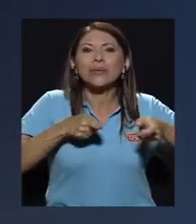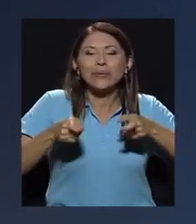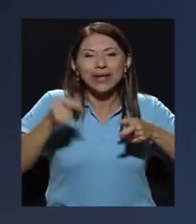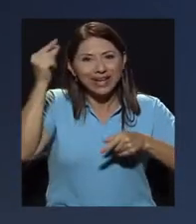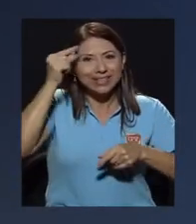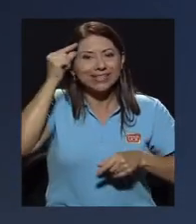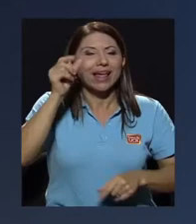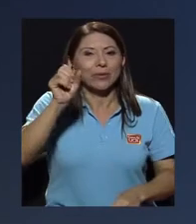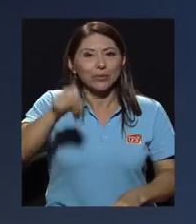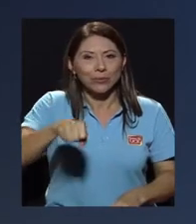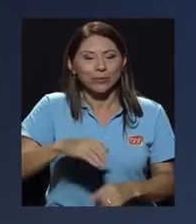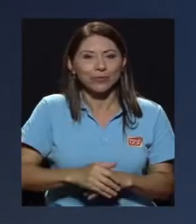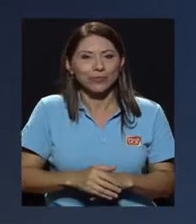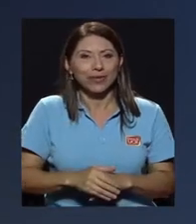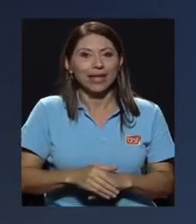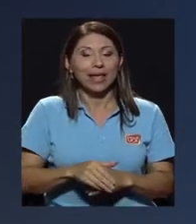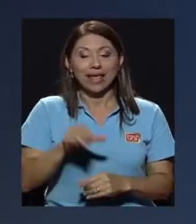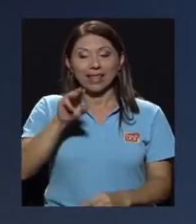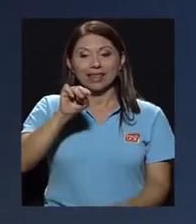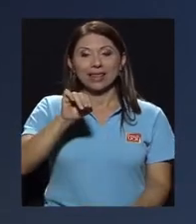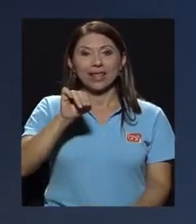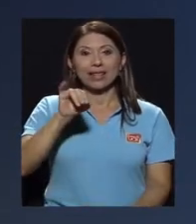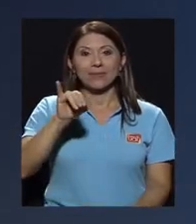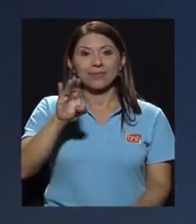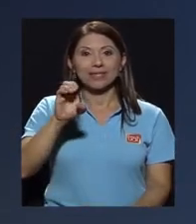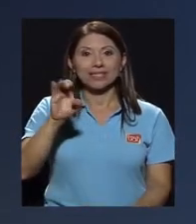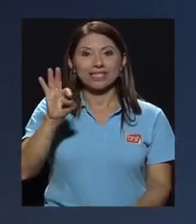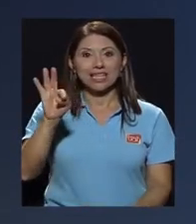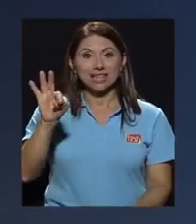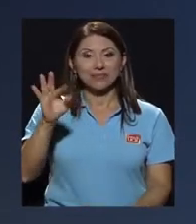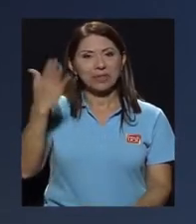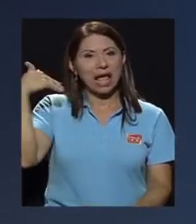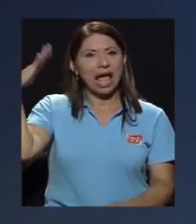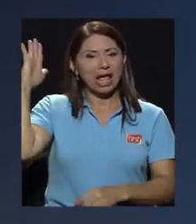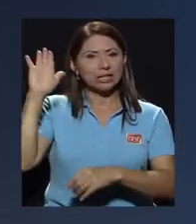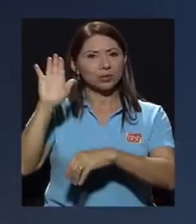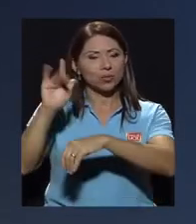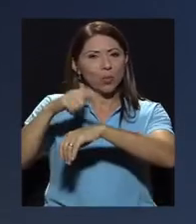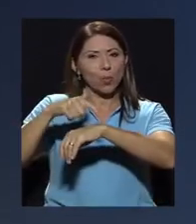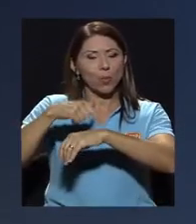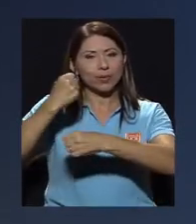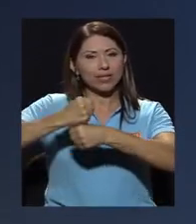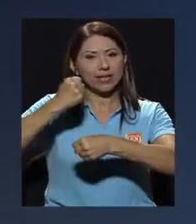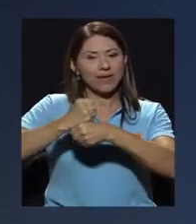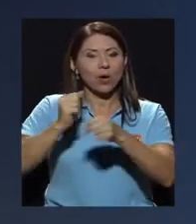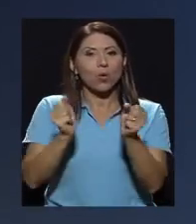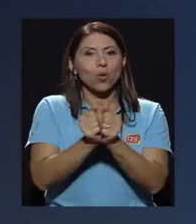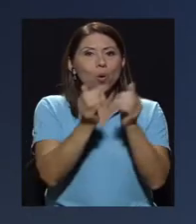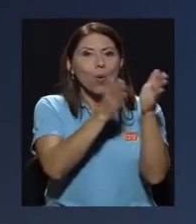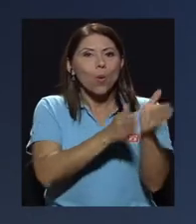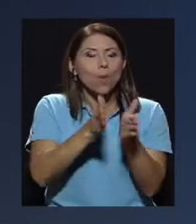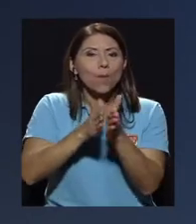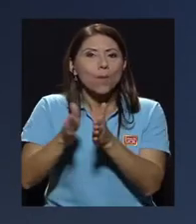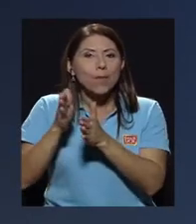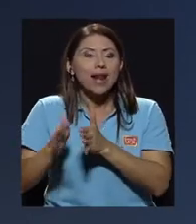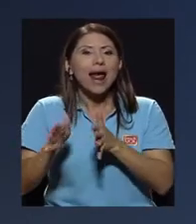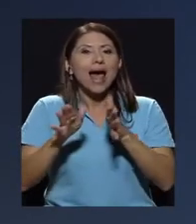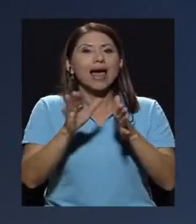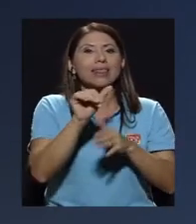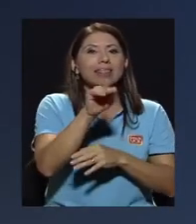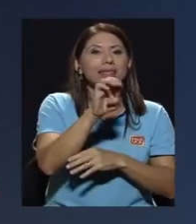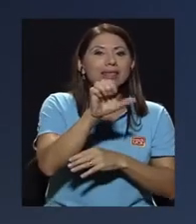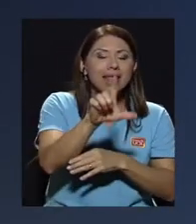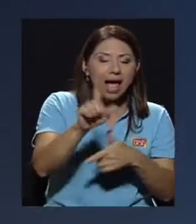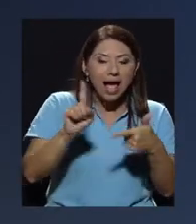Estado. Desde el MISID, en su momento se trabajó el Plan de Serie Digital, el Plan